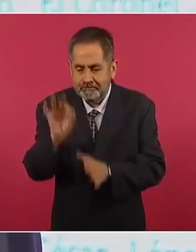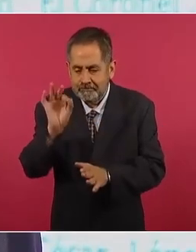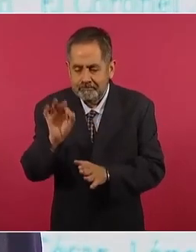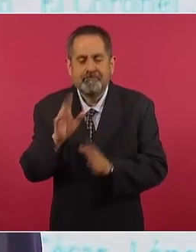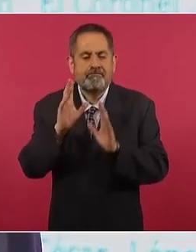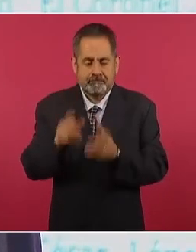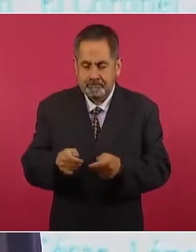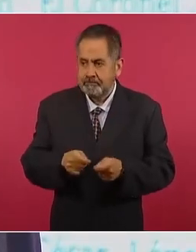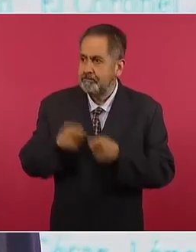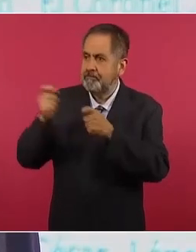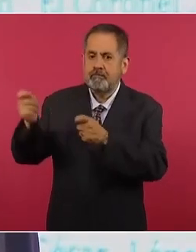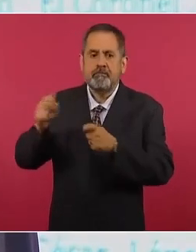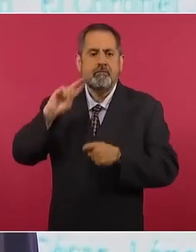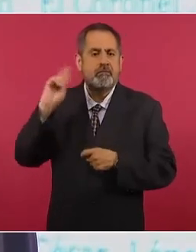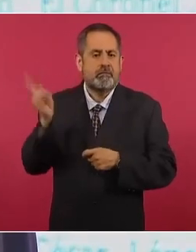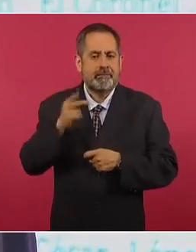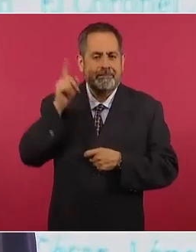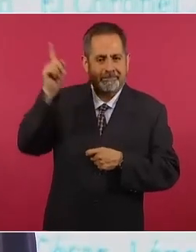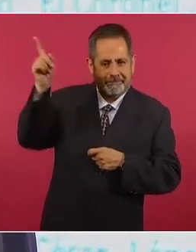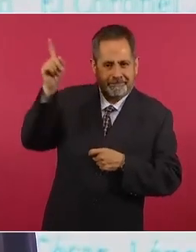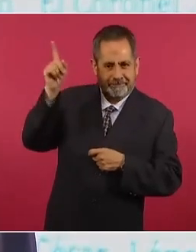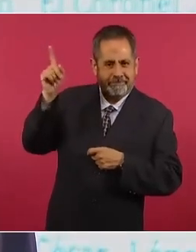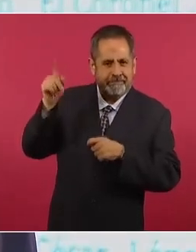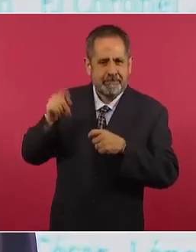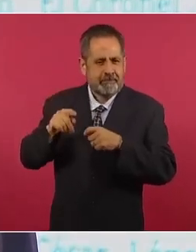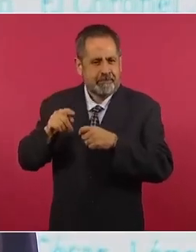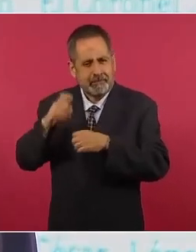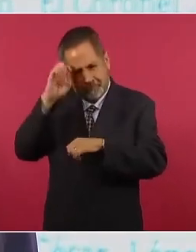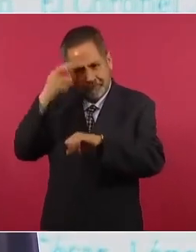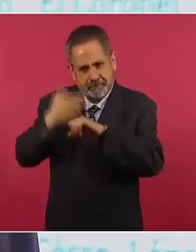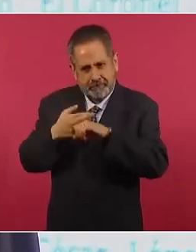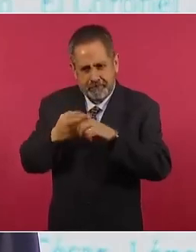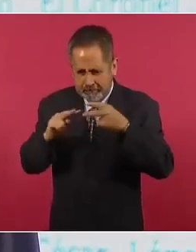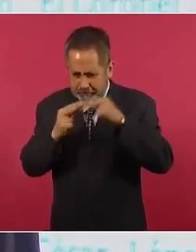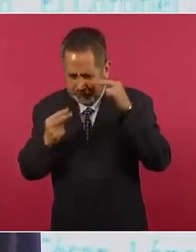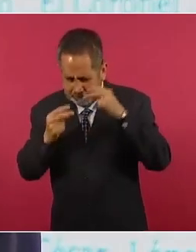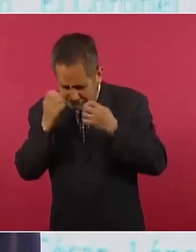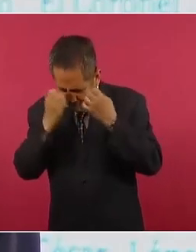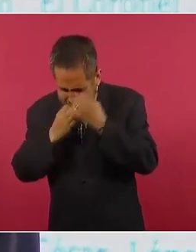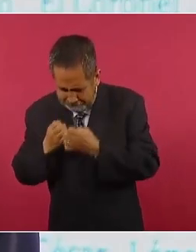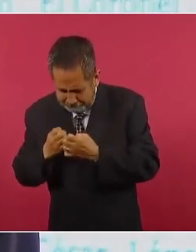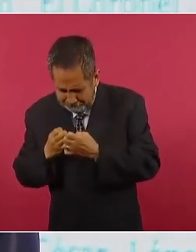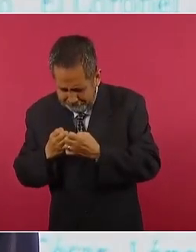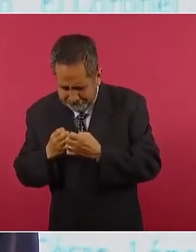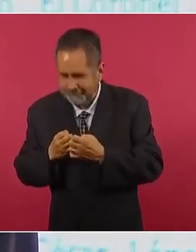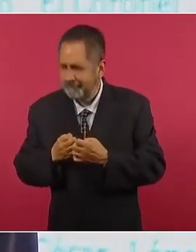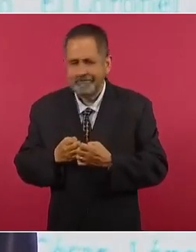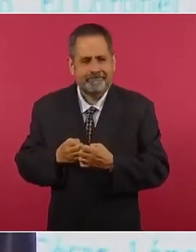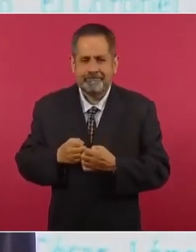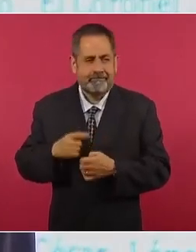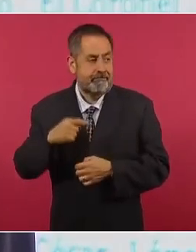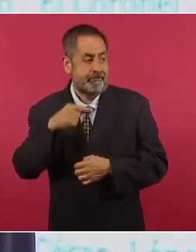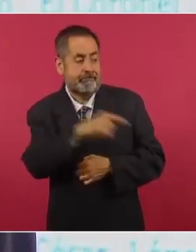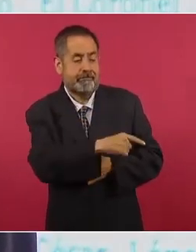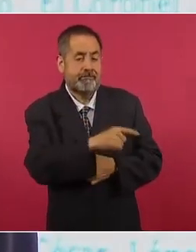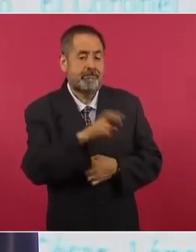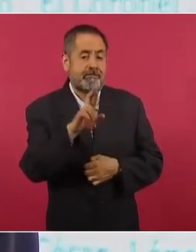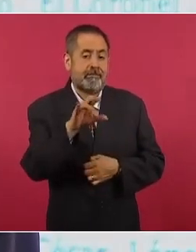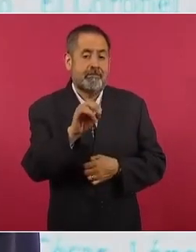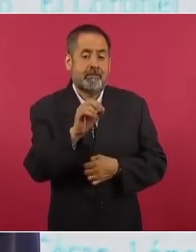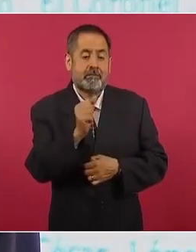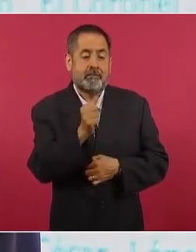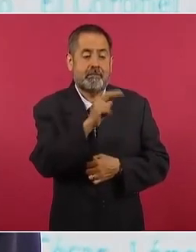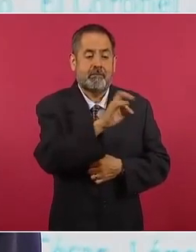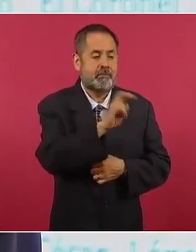estudios de la Universidad de Inbrook en el Laboratorio de Identificación Genética y no fueron encontrados en el Río San Juan, sino en distintos